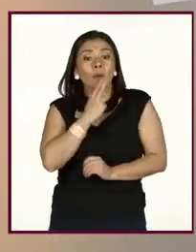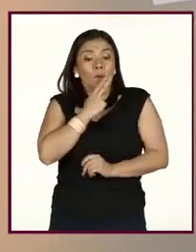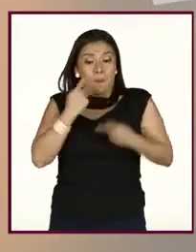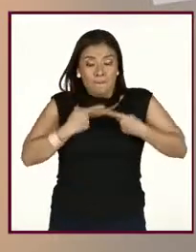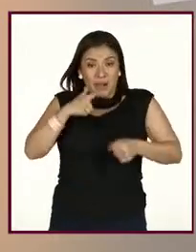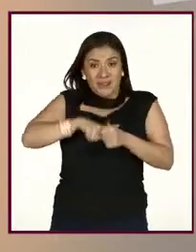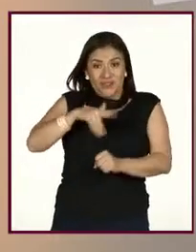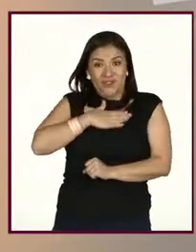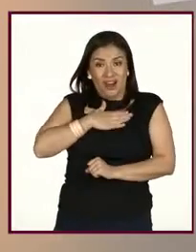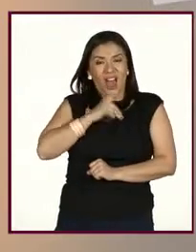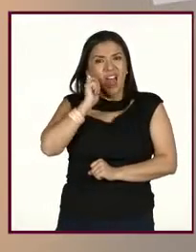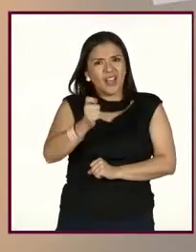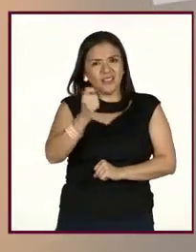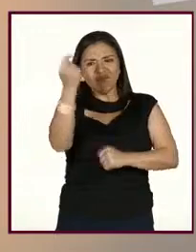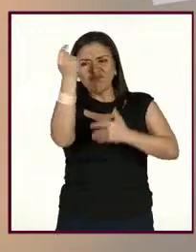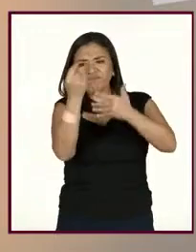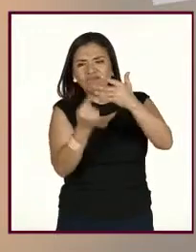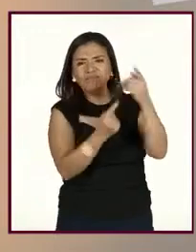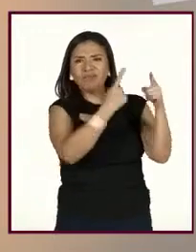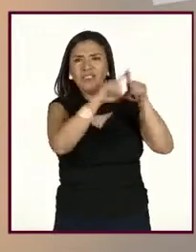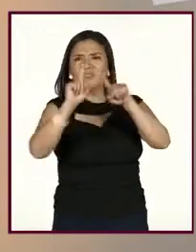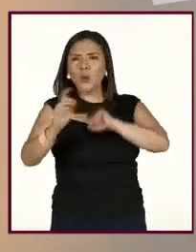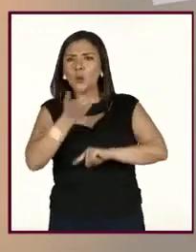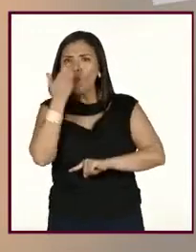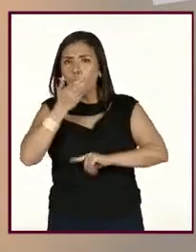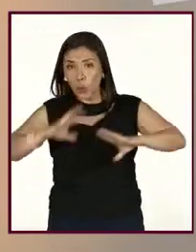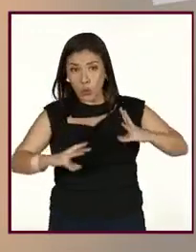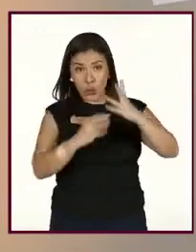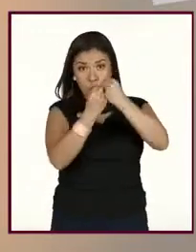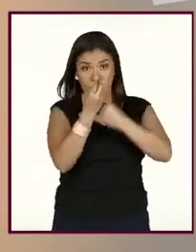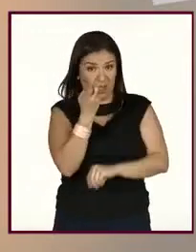es el conjunto de hábitos, maestra?